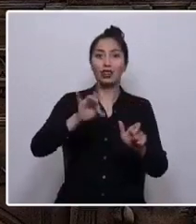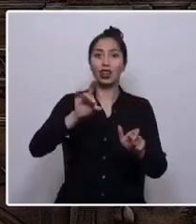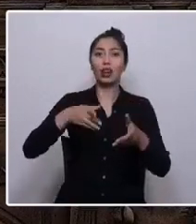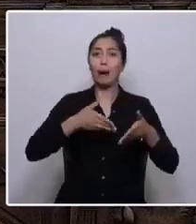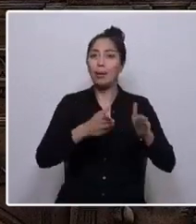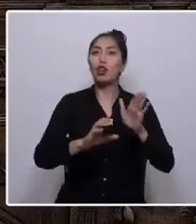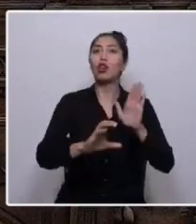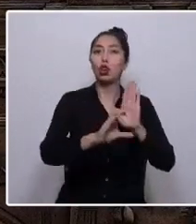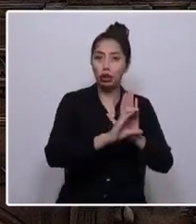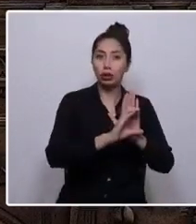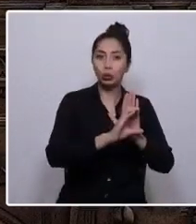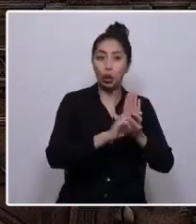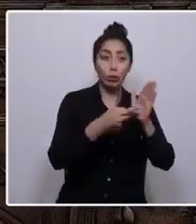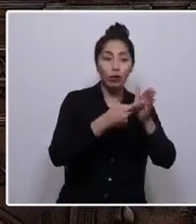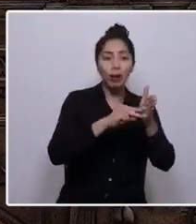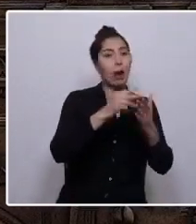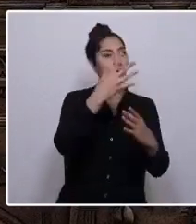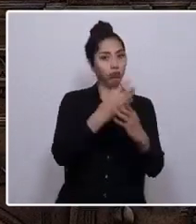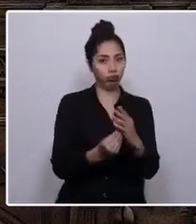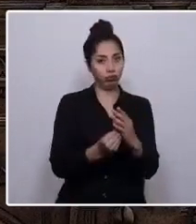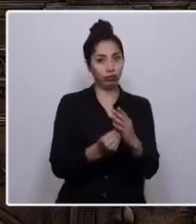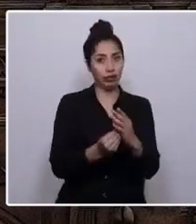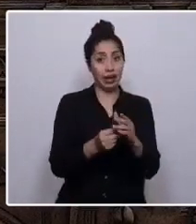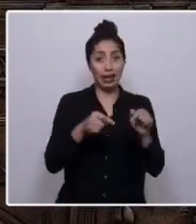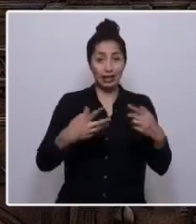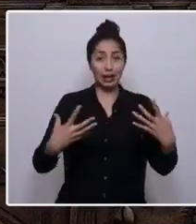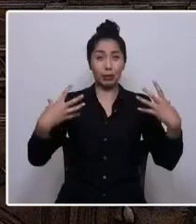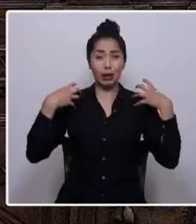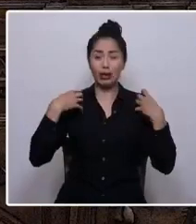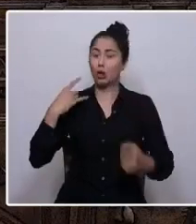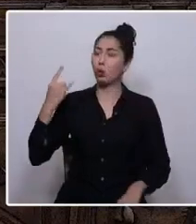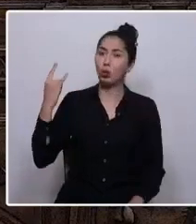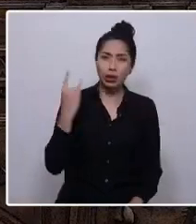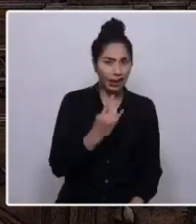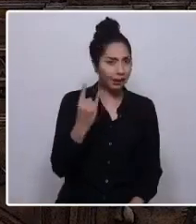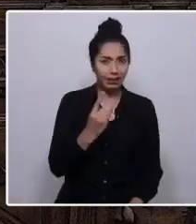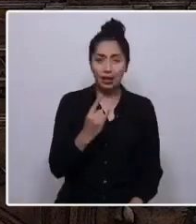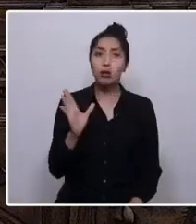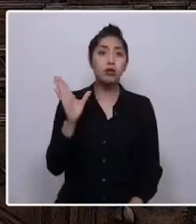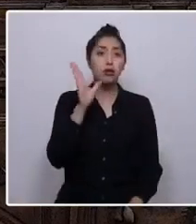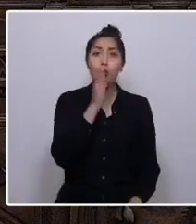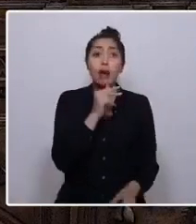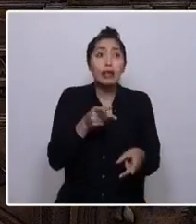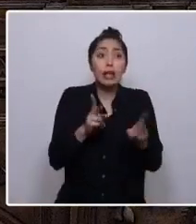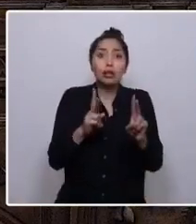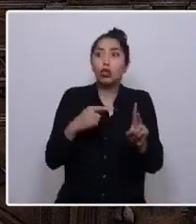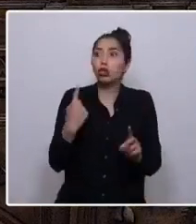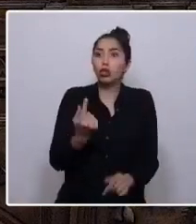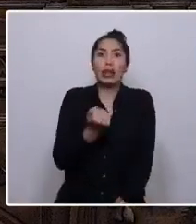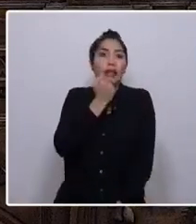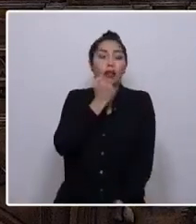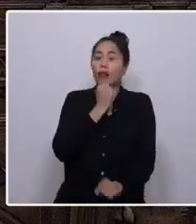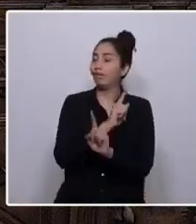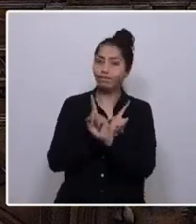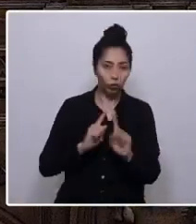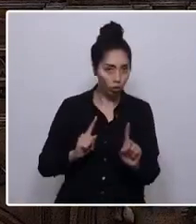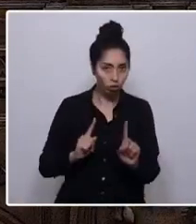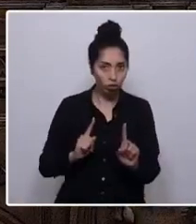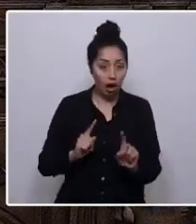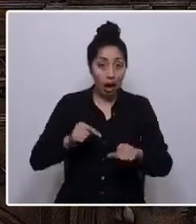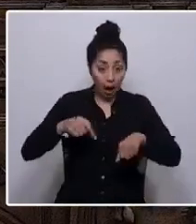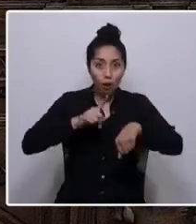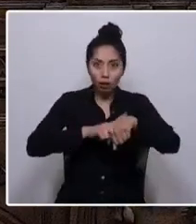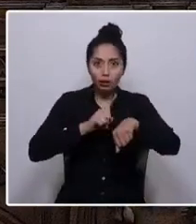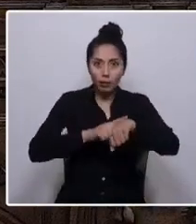la crisis. La tarea es urgente y no tenemos derecho a fallar. Es tiempo de